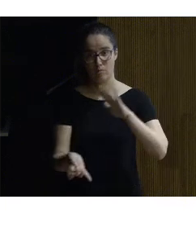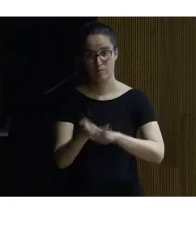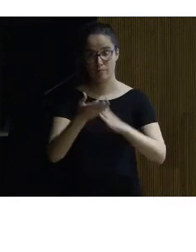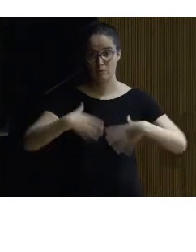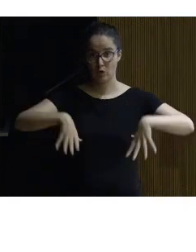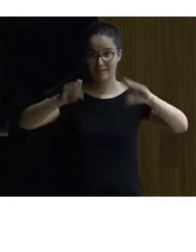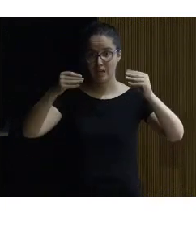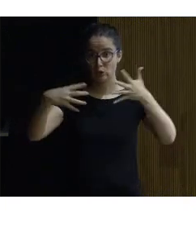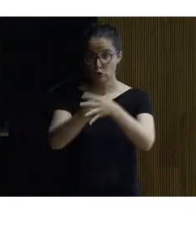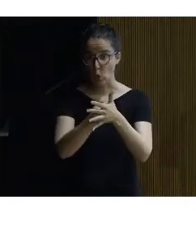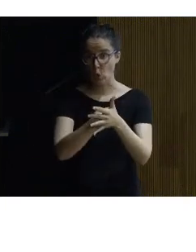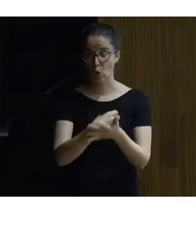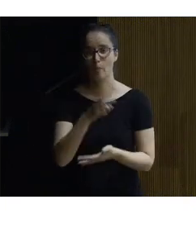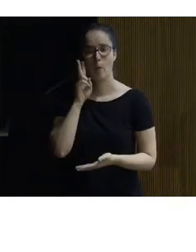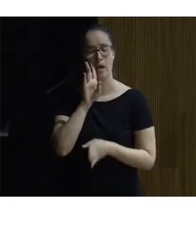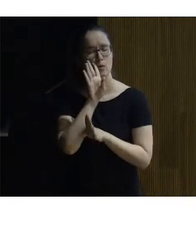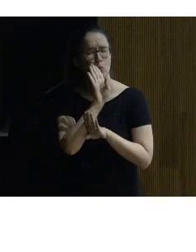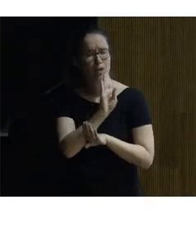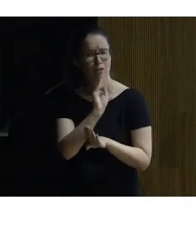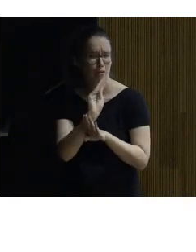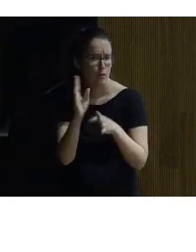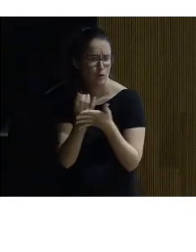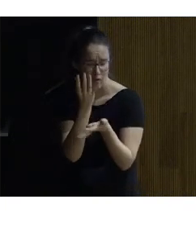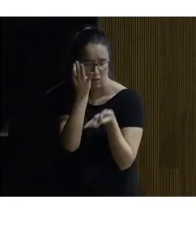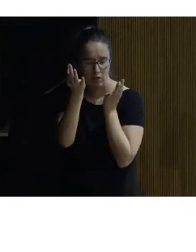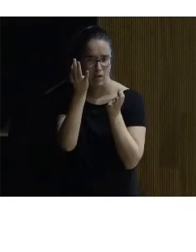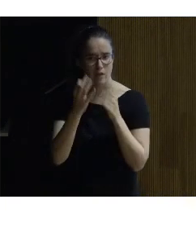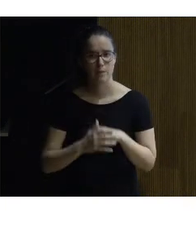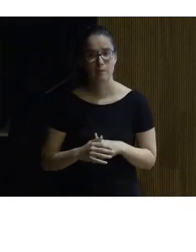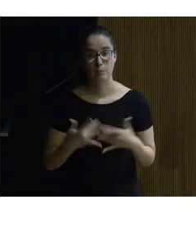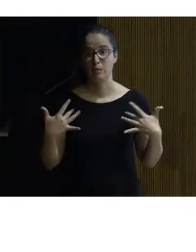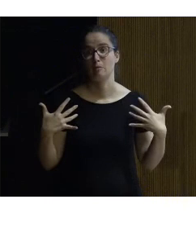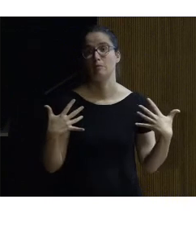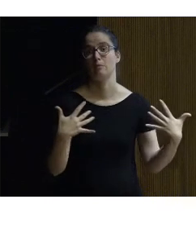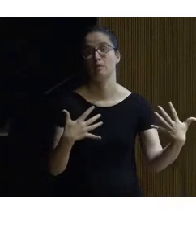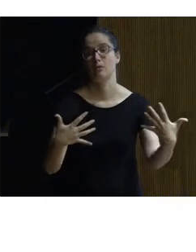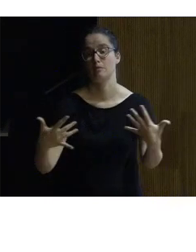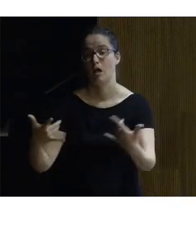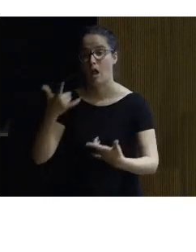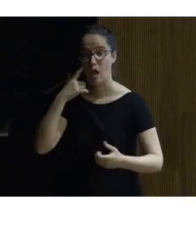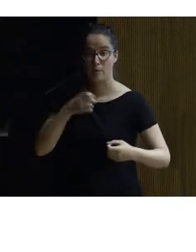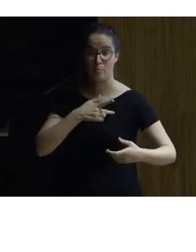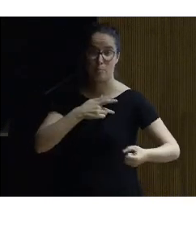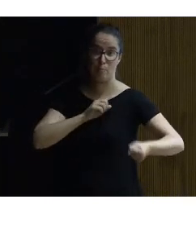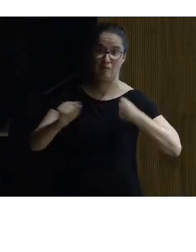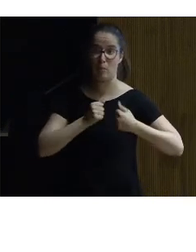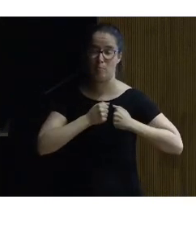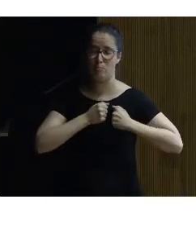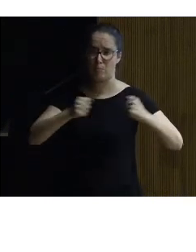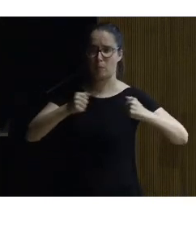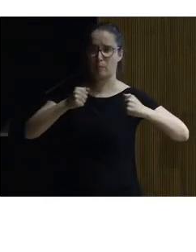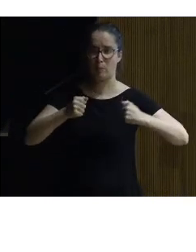catedral tenemos todo como ven han cuidado esos detalles nos vamos deprisa espero que haya desfibrilador en el